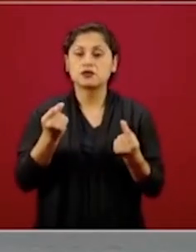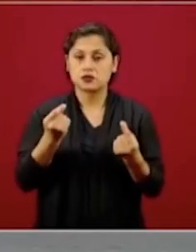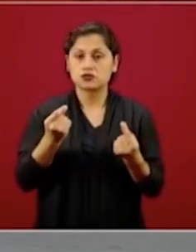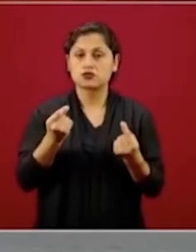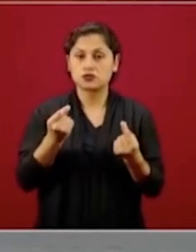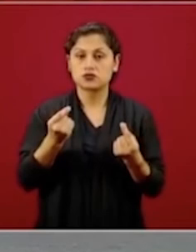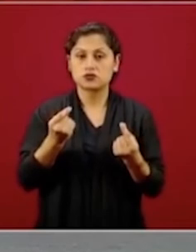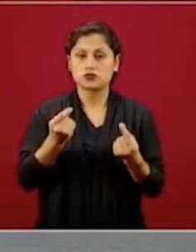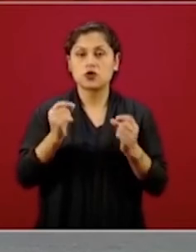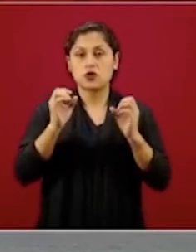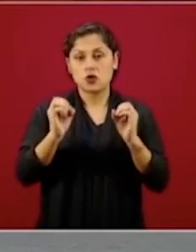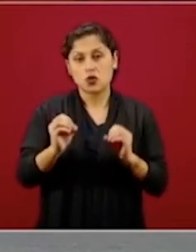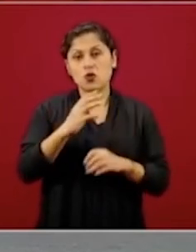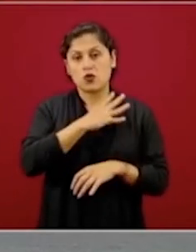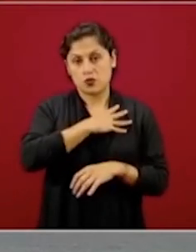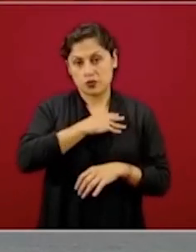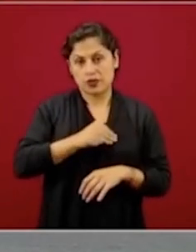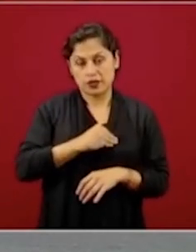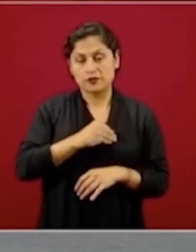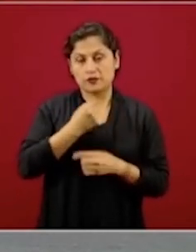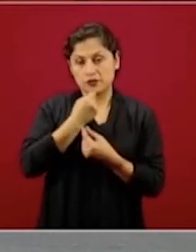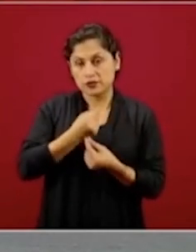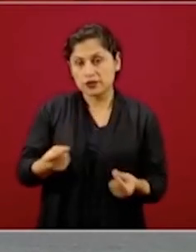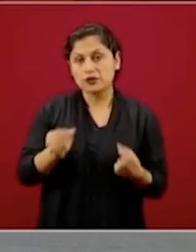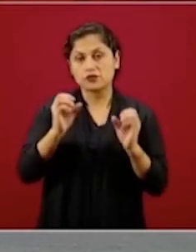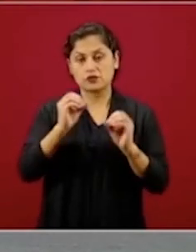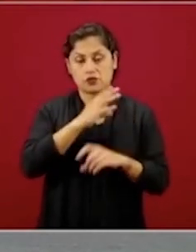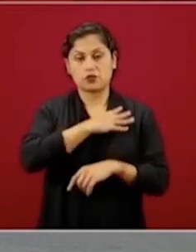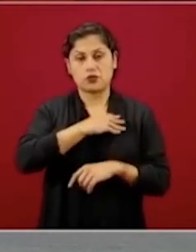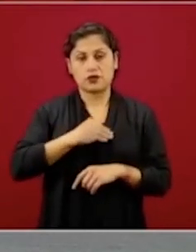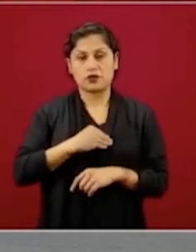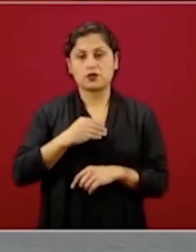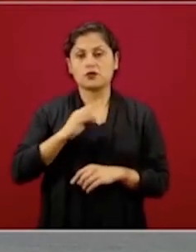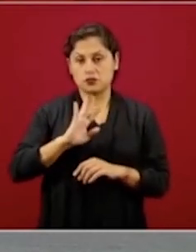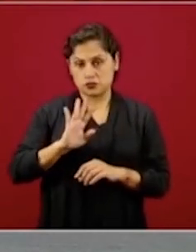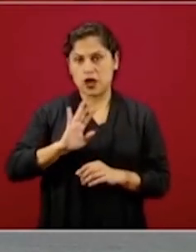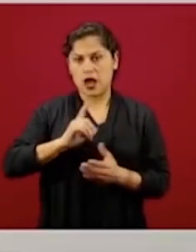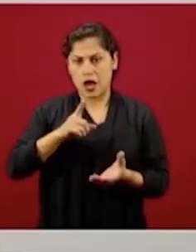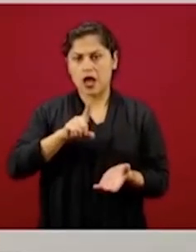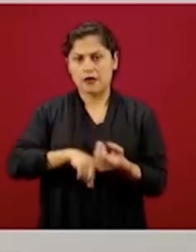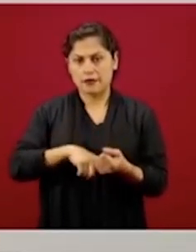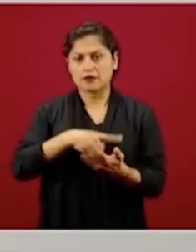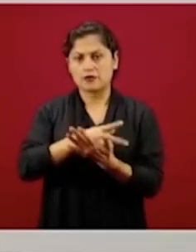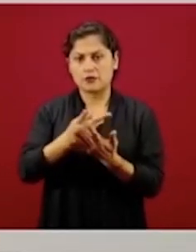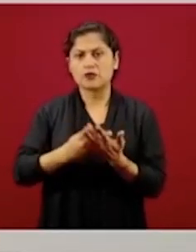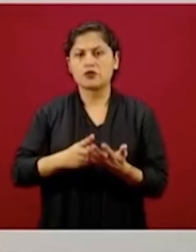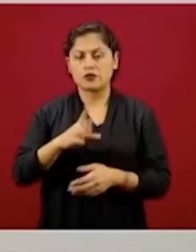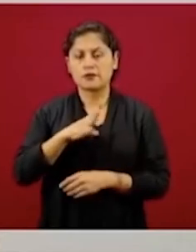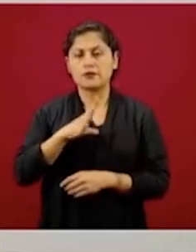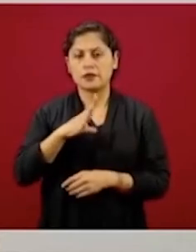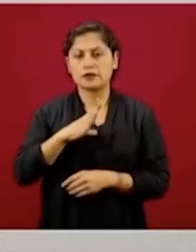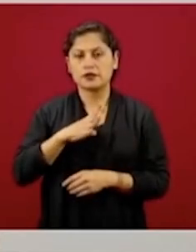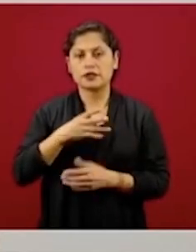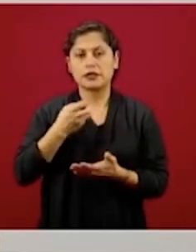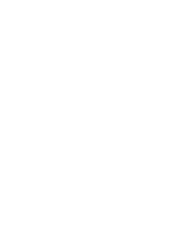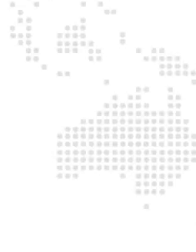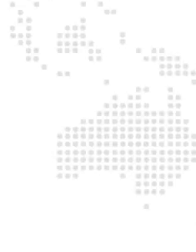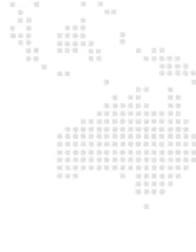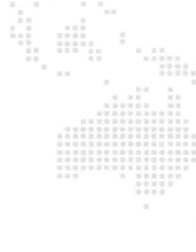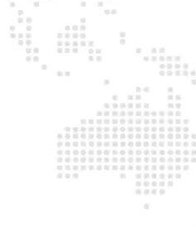niños o hijos, porque no todos son niños, pero tenemos este programa que es un seguro para ellos.